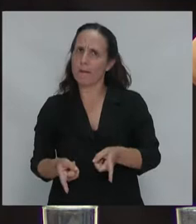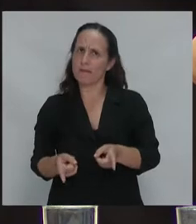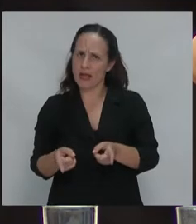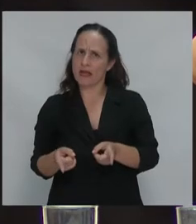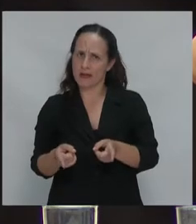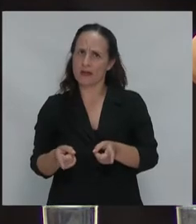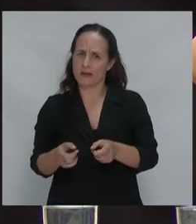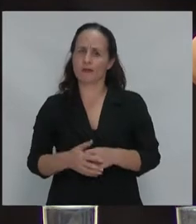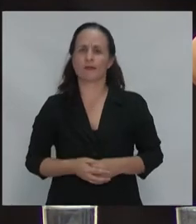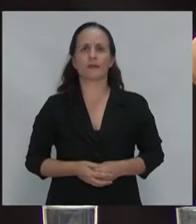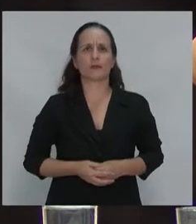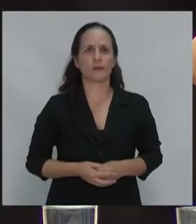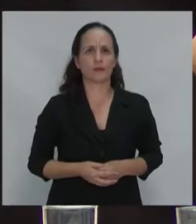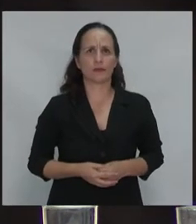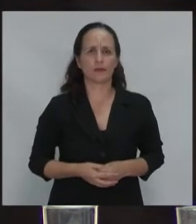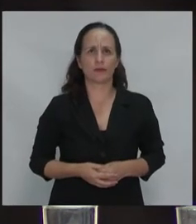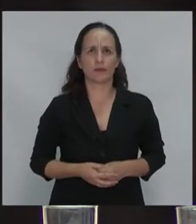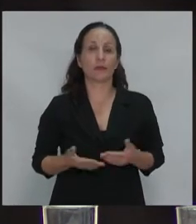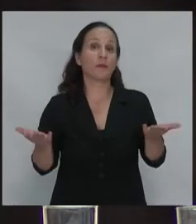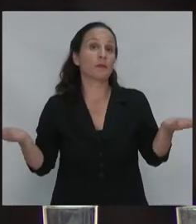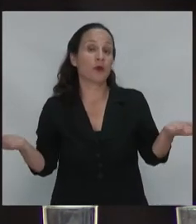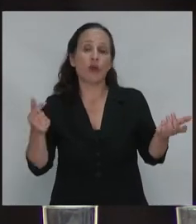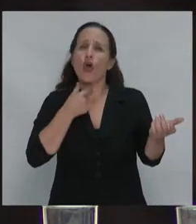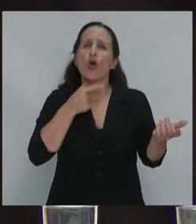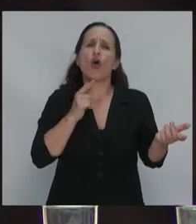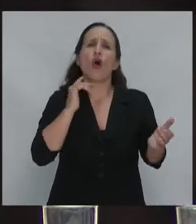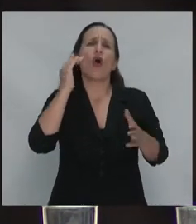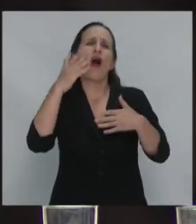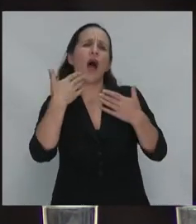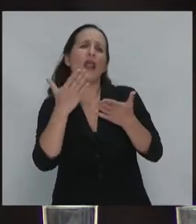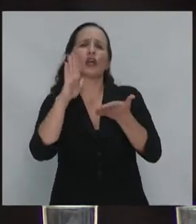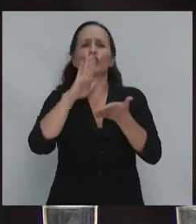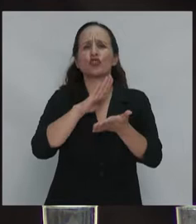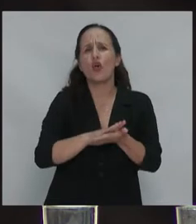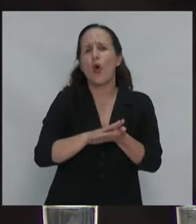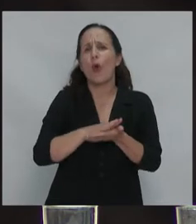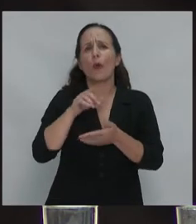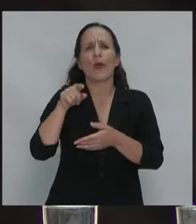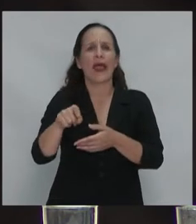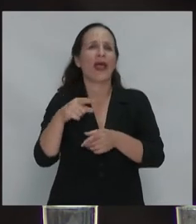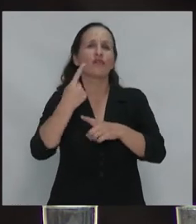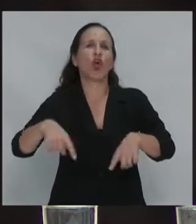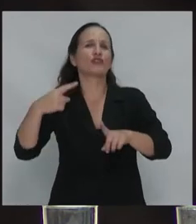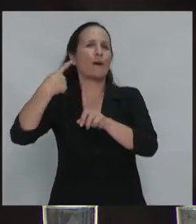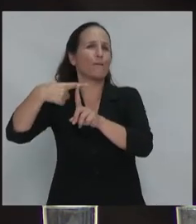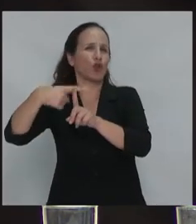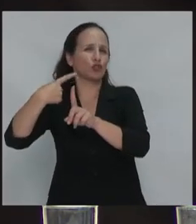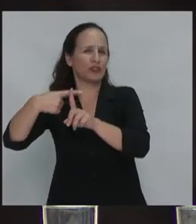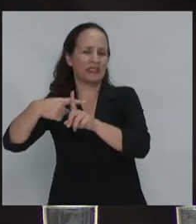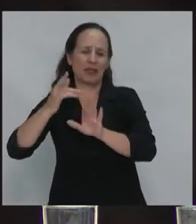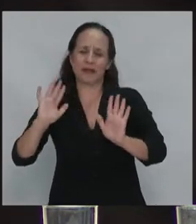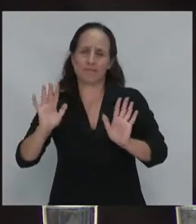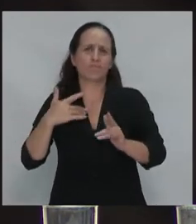ingresos medios pero bueno no quiero hablar de lo bueno y de los resultados positivos creo que